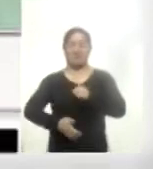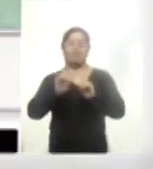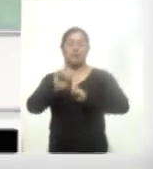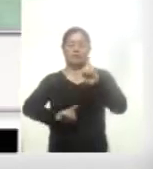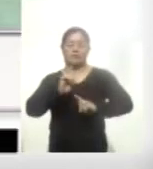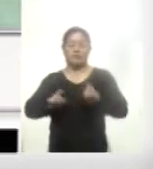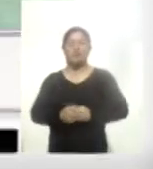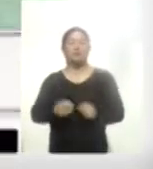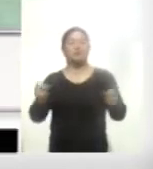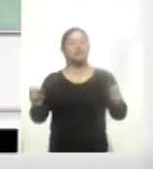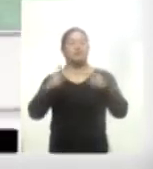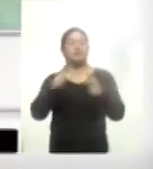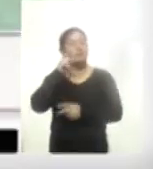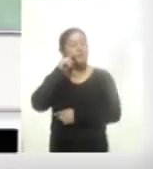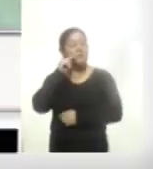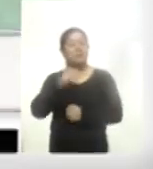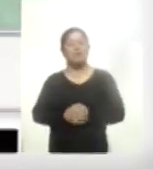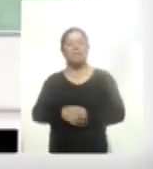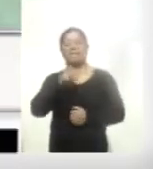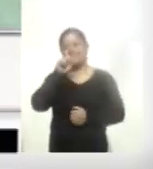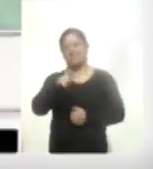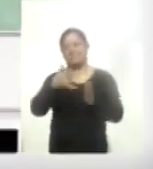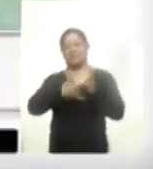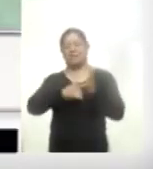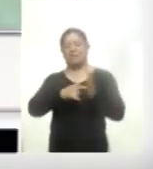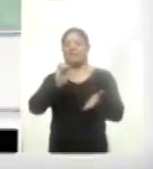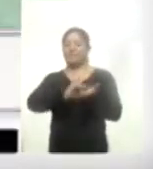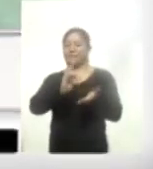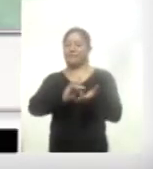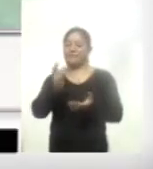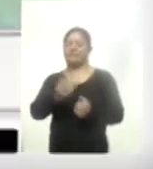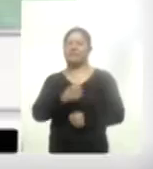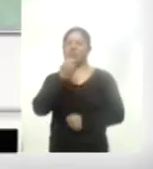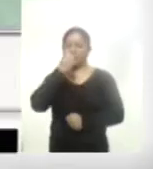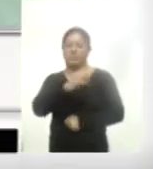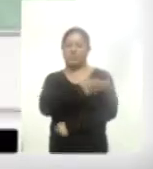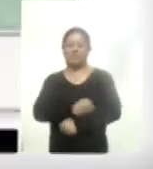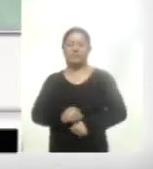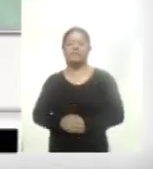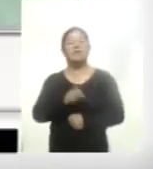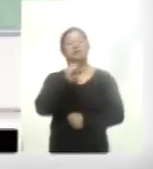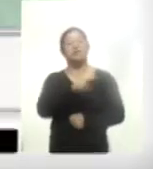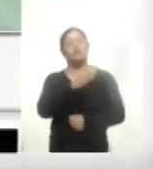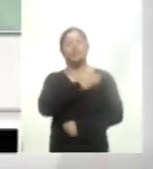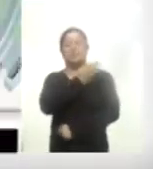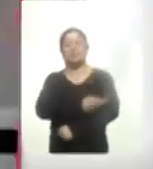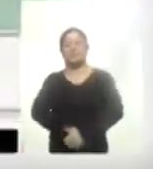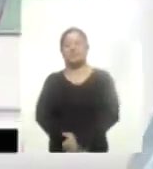y nos saludamos y escuchamos el día de mañana a la misma hora. Gracias, Manuel, que tengas una excelente tarde. Susan, muy buena tarde.